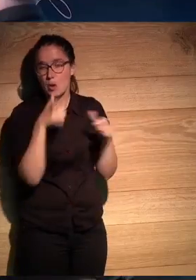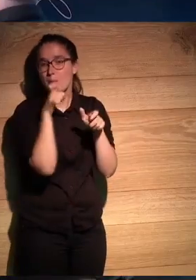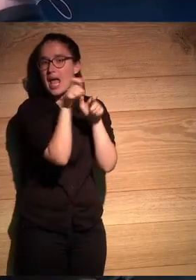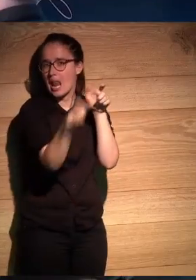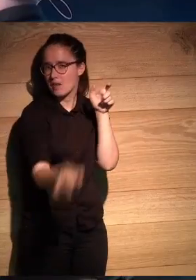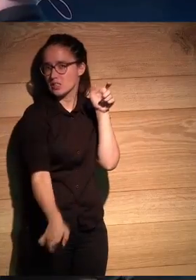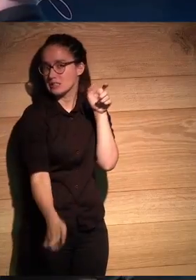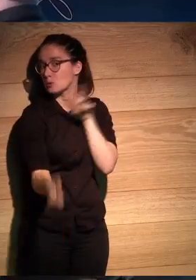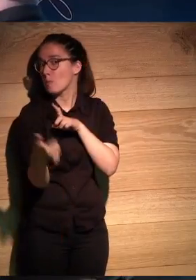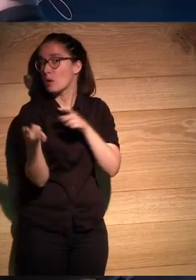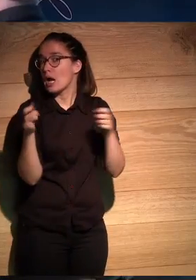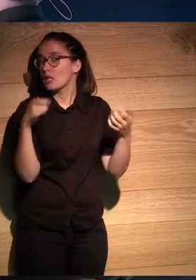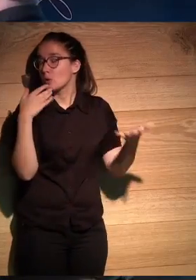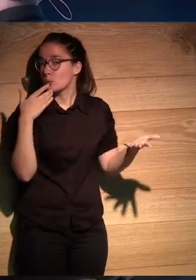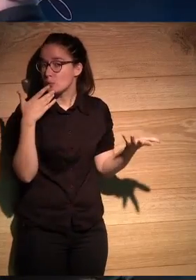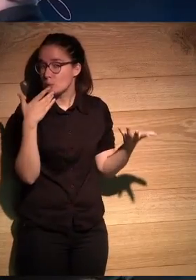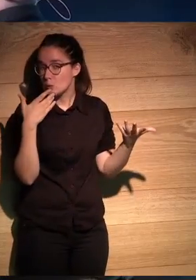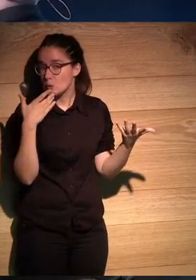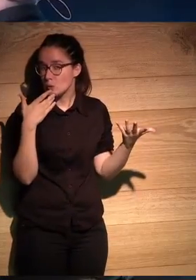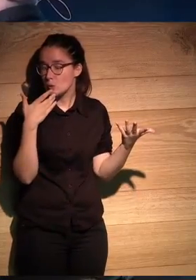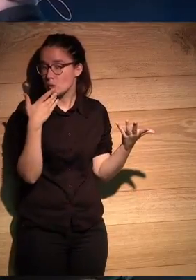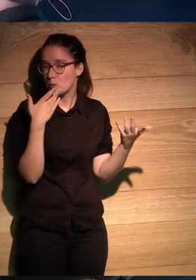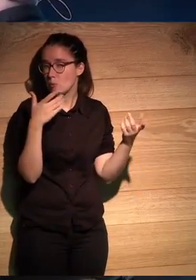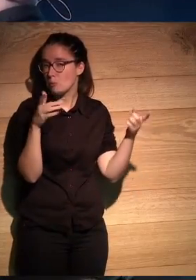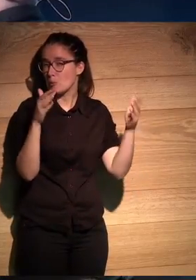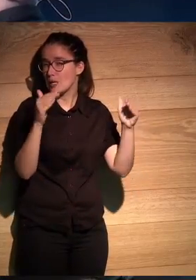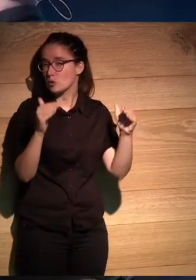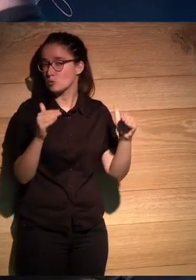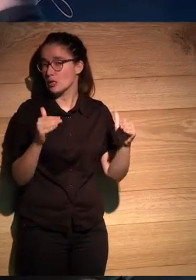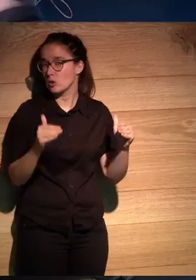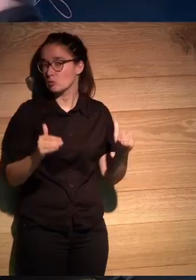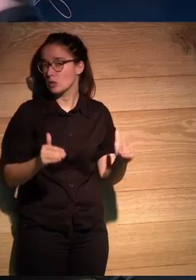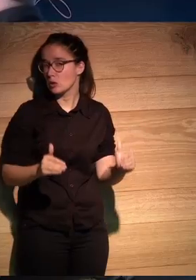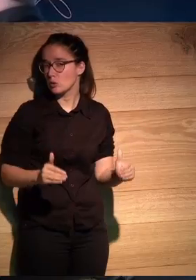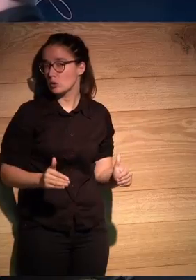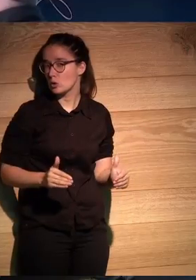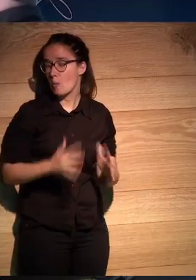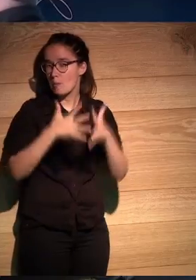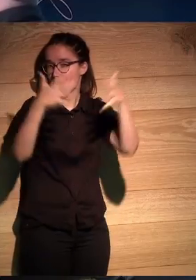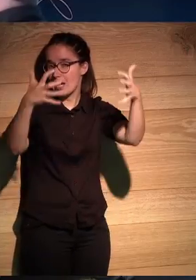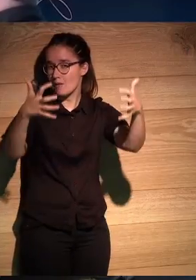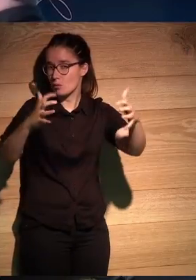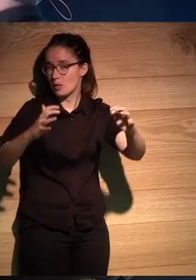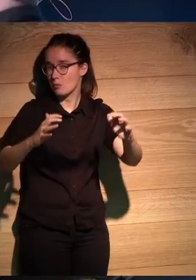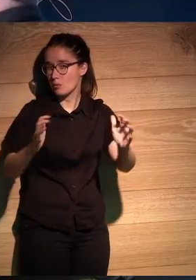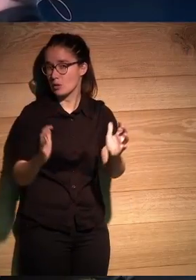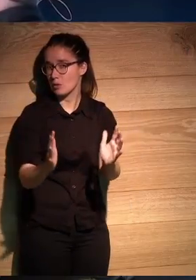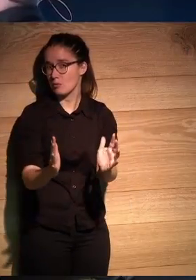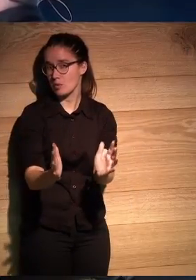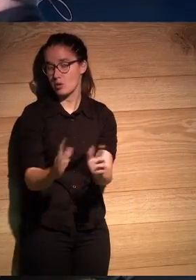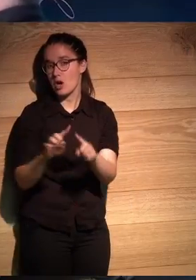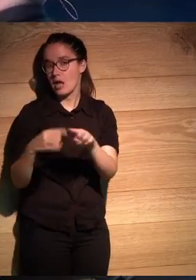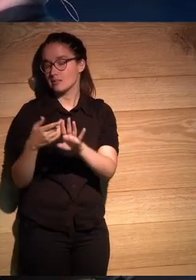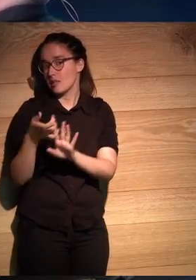porque parece o sea va como decai y cada vez son menos los párrafos menos las palabras hasta que va